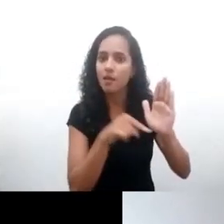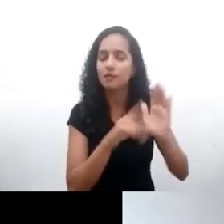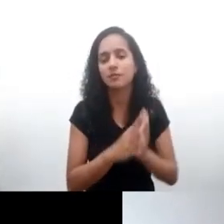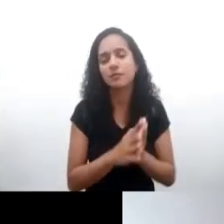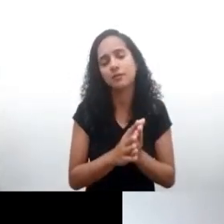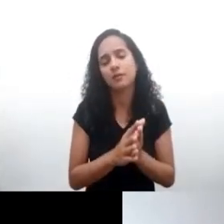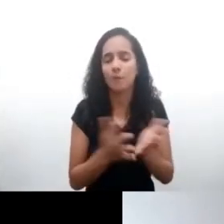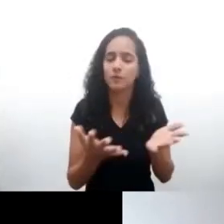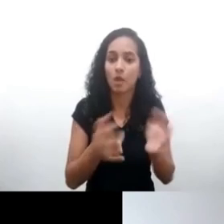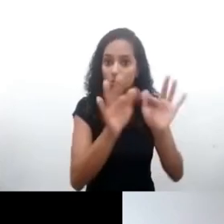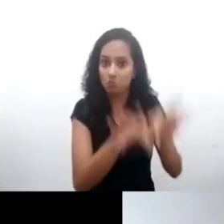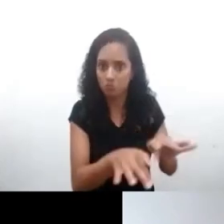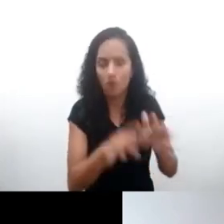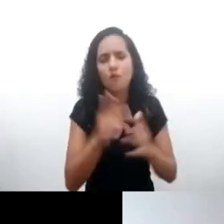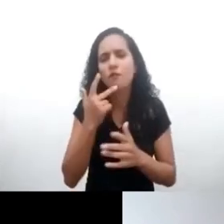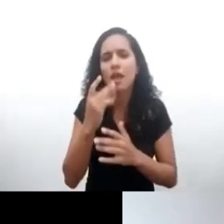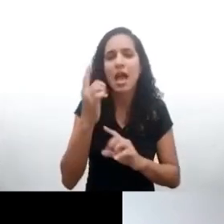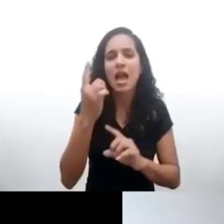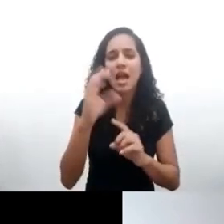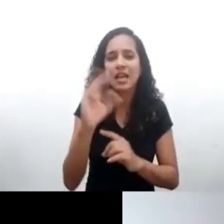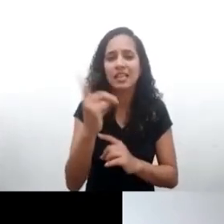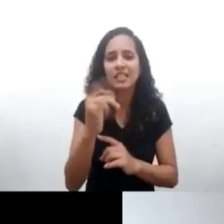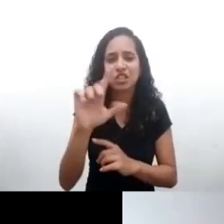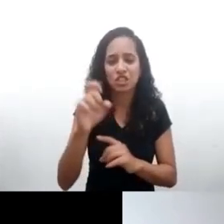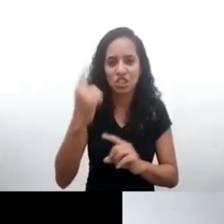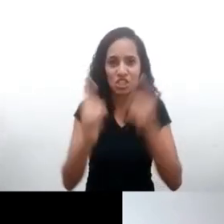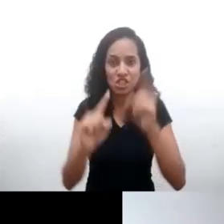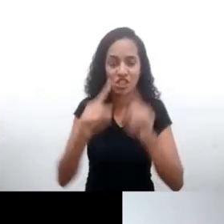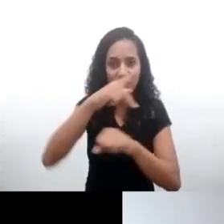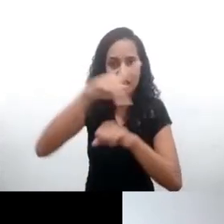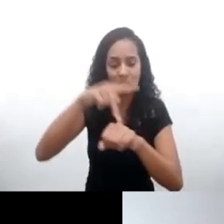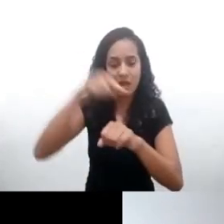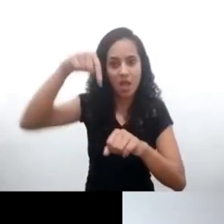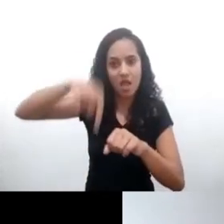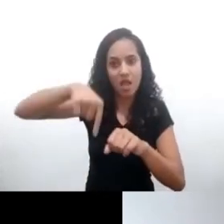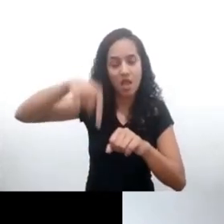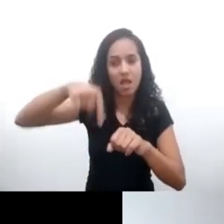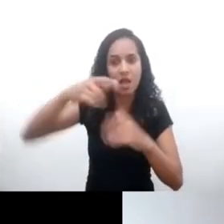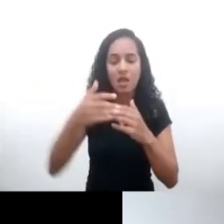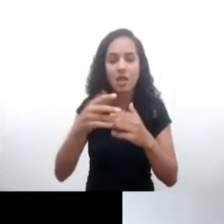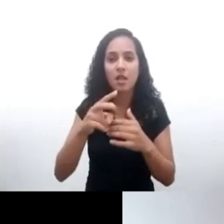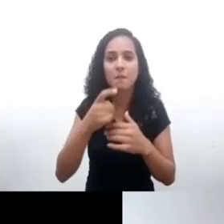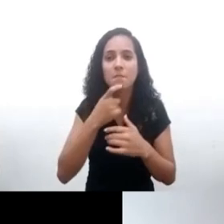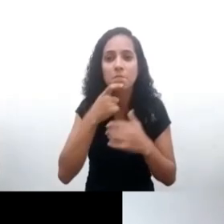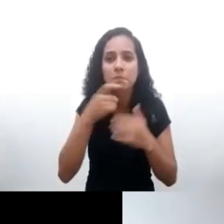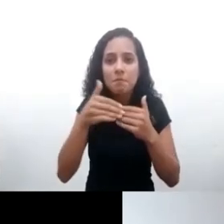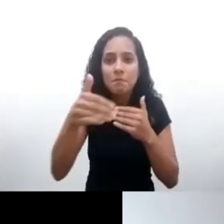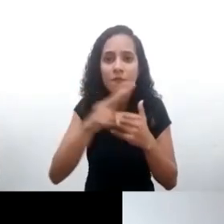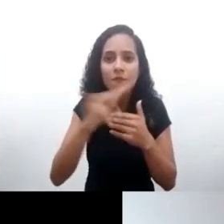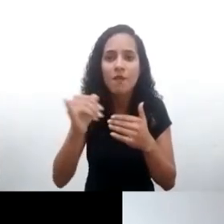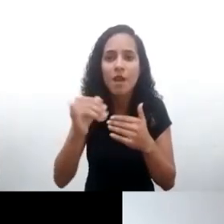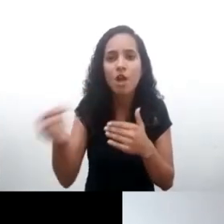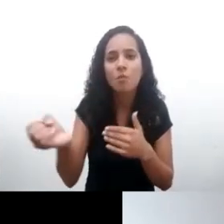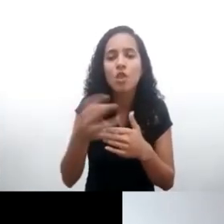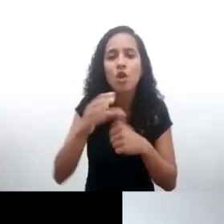nosotros aquí en el país estamos en vísperas de la redacción de una nueva constitución, por lo que en diversos